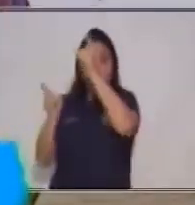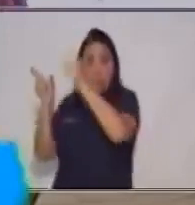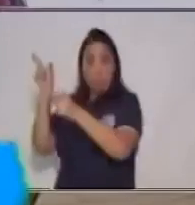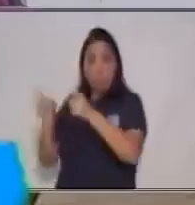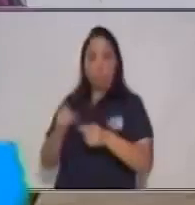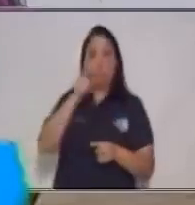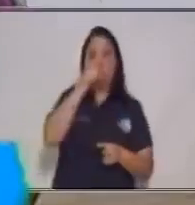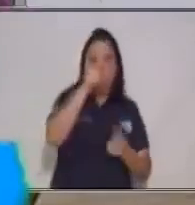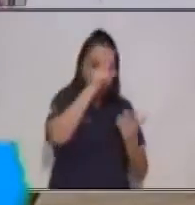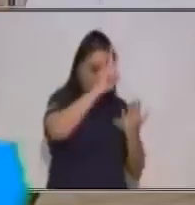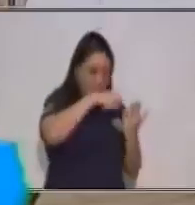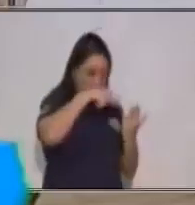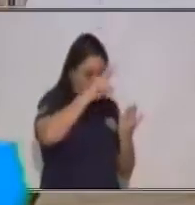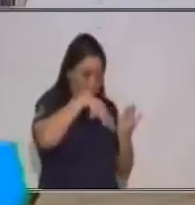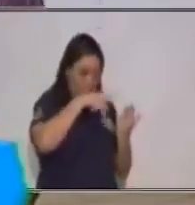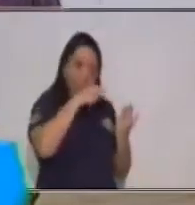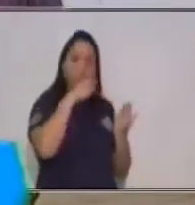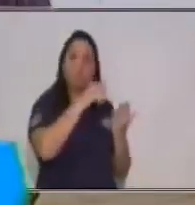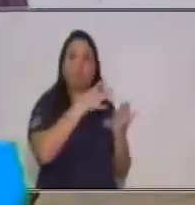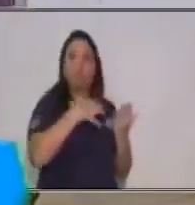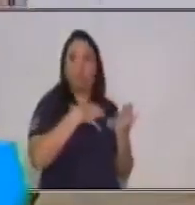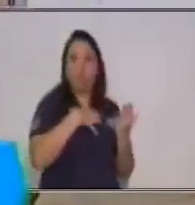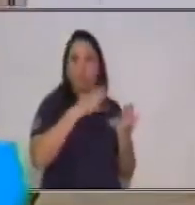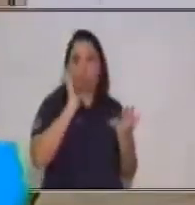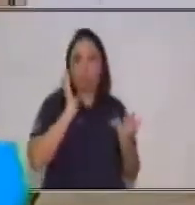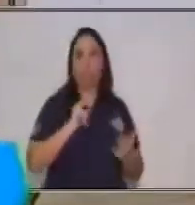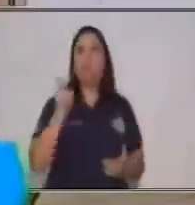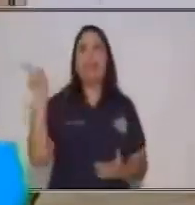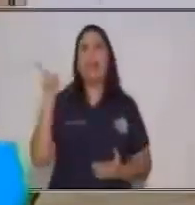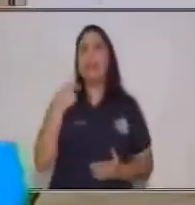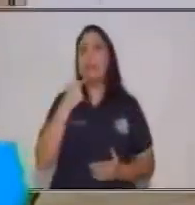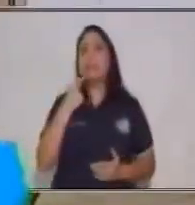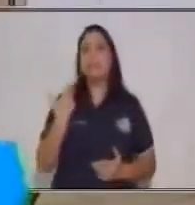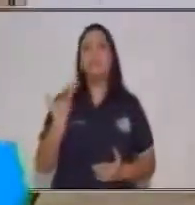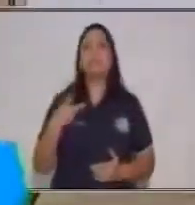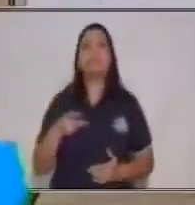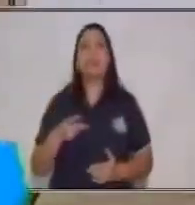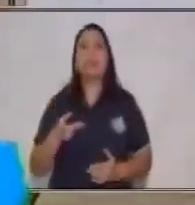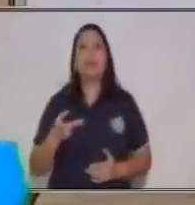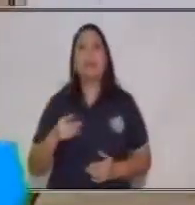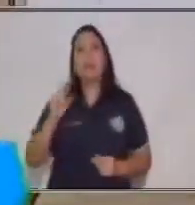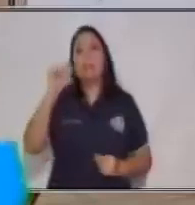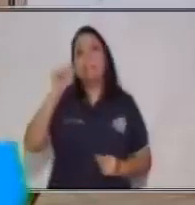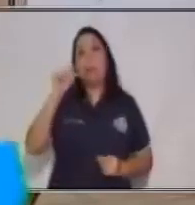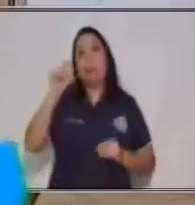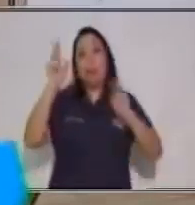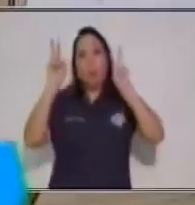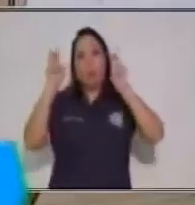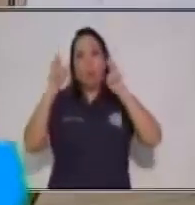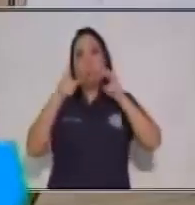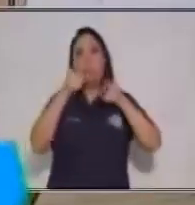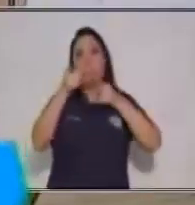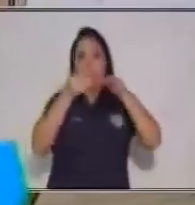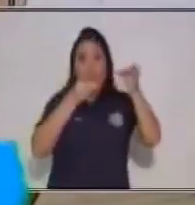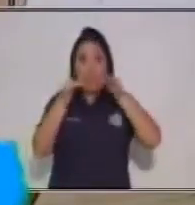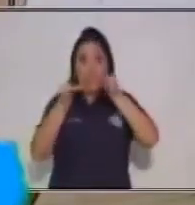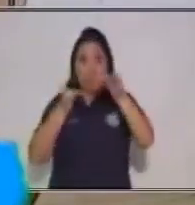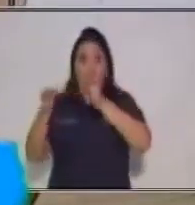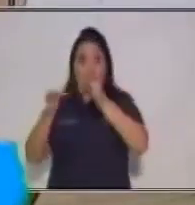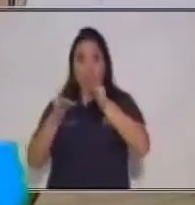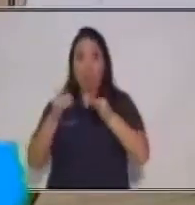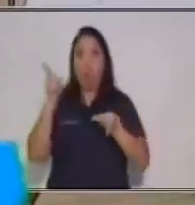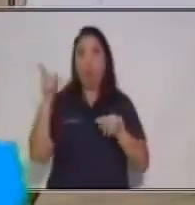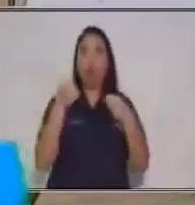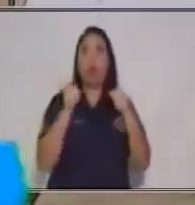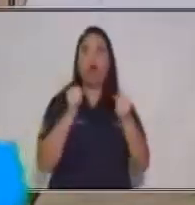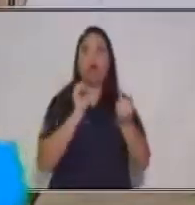escribiendo. Entonces acá, esto fue una pequeña guía de sugerencias para cómo tú trabajas tu portafolio, le des